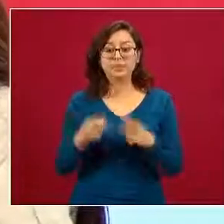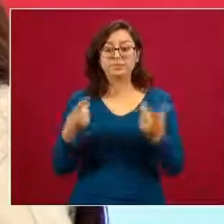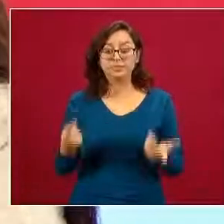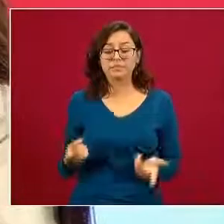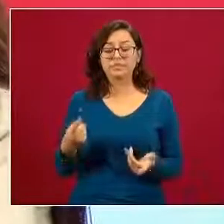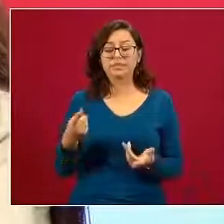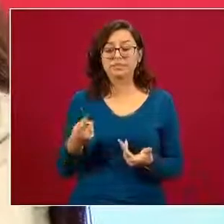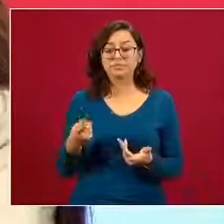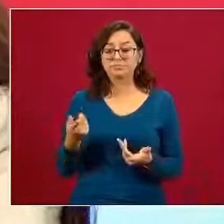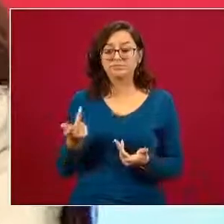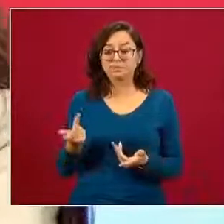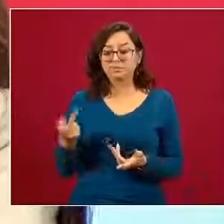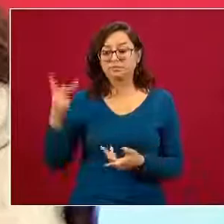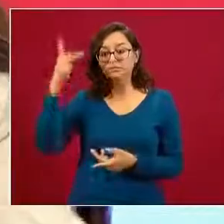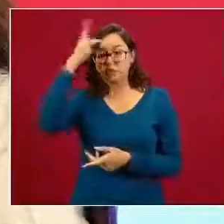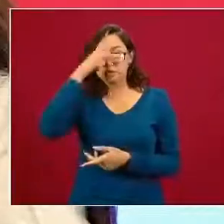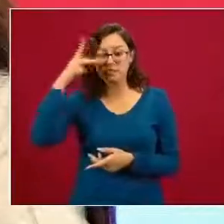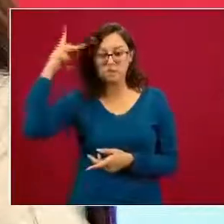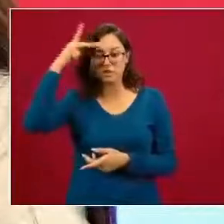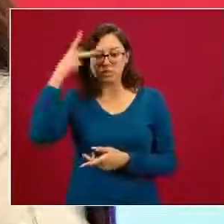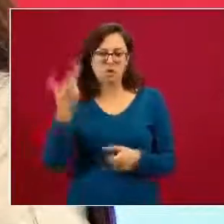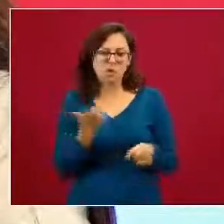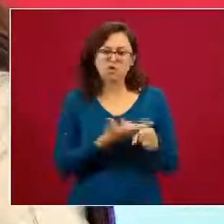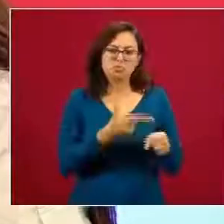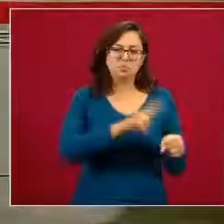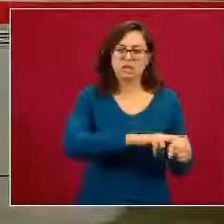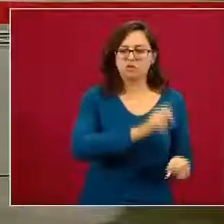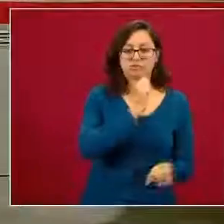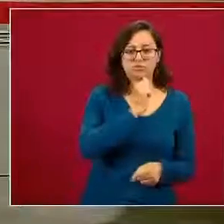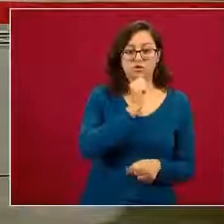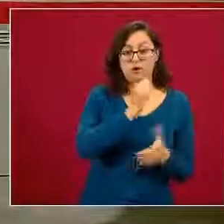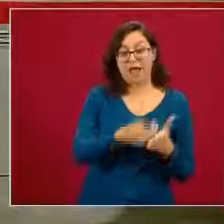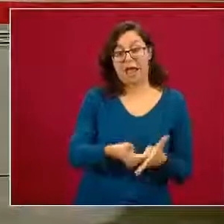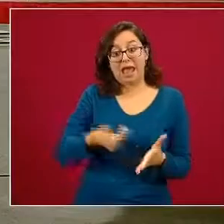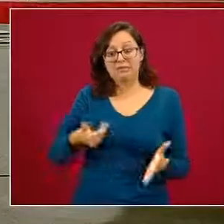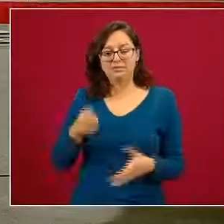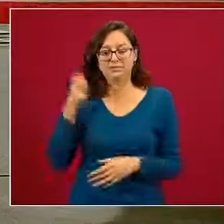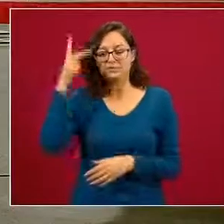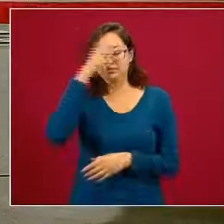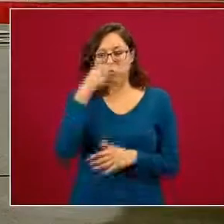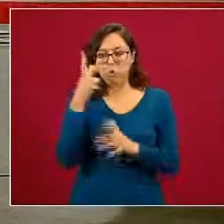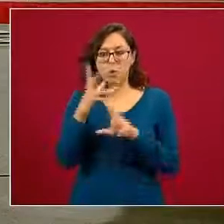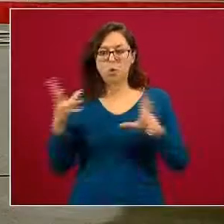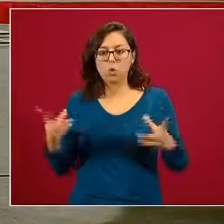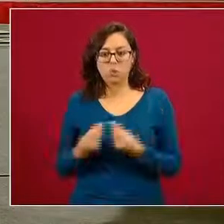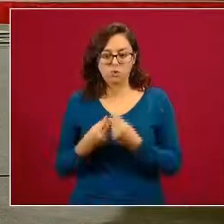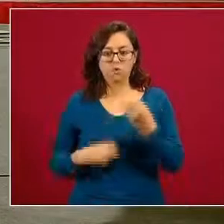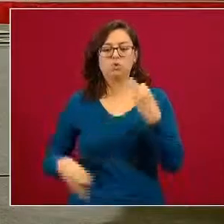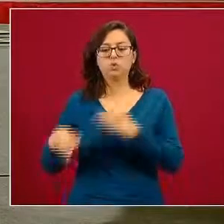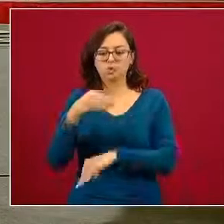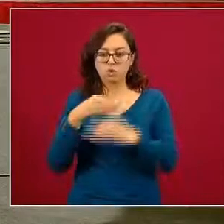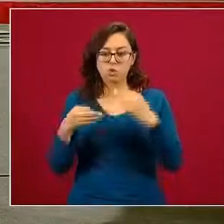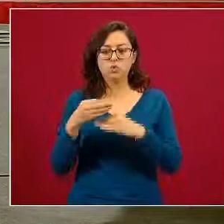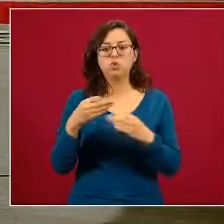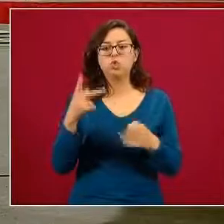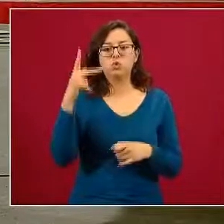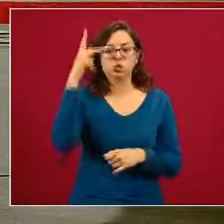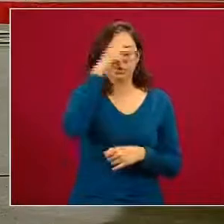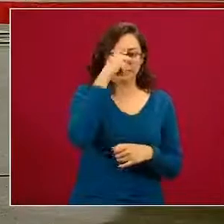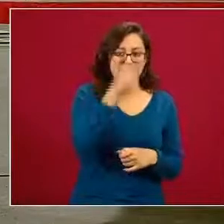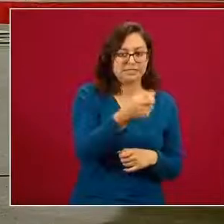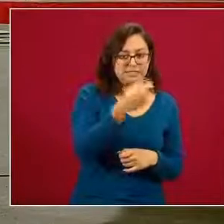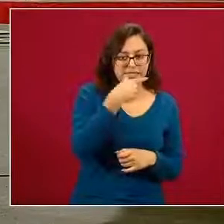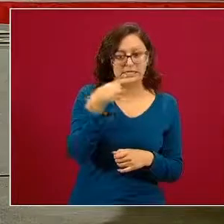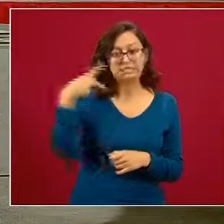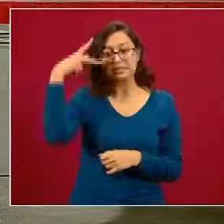atención se hace a nivel psicológico hay un trabajo en conjunto con los psiquiatras y con los psicólogos